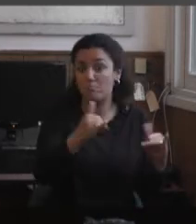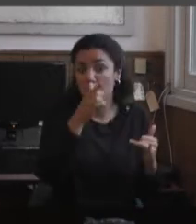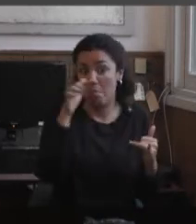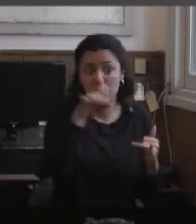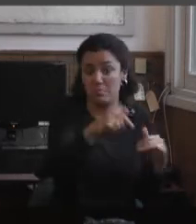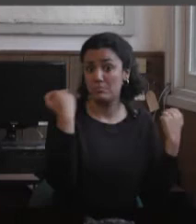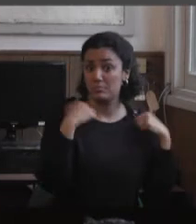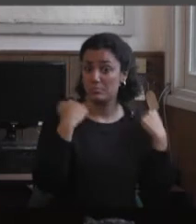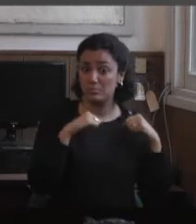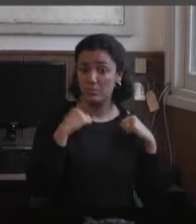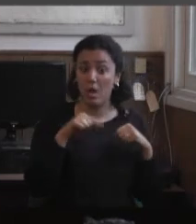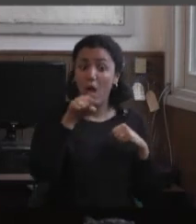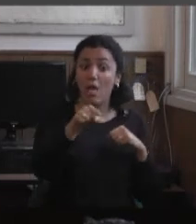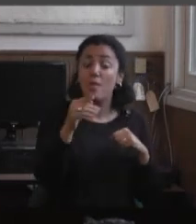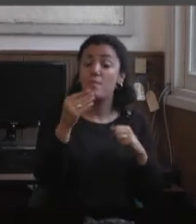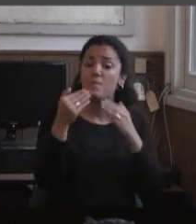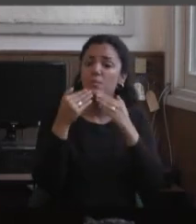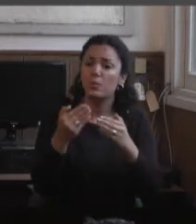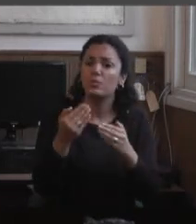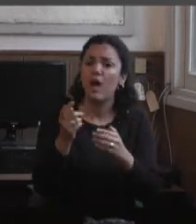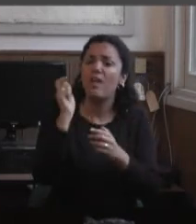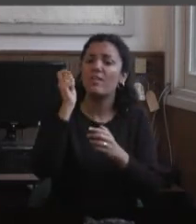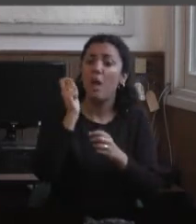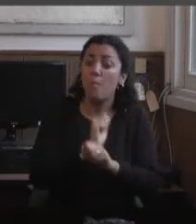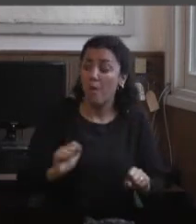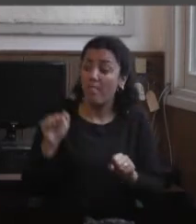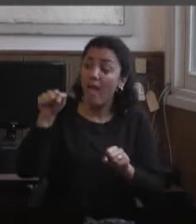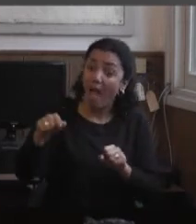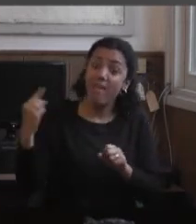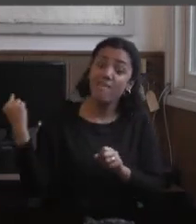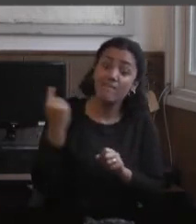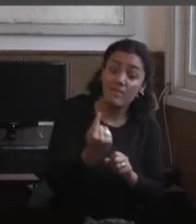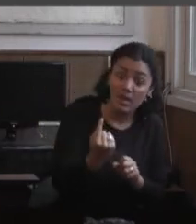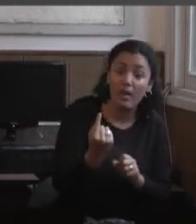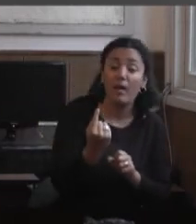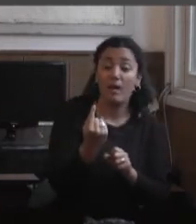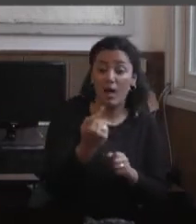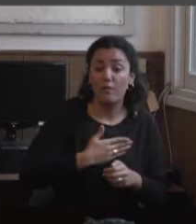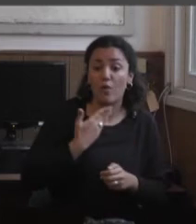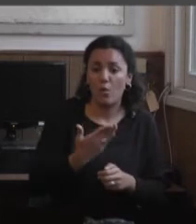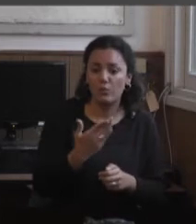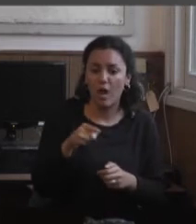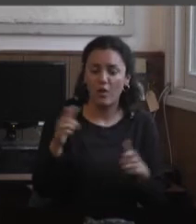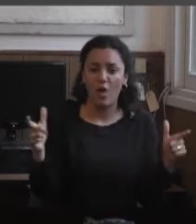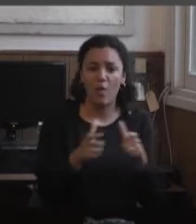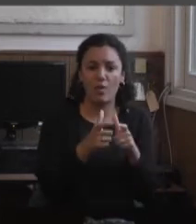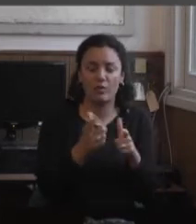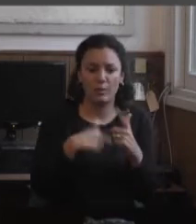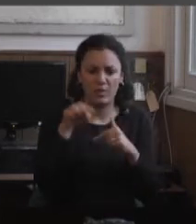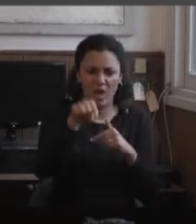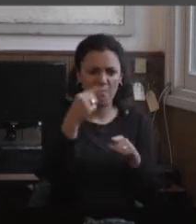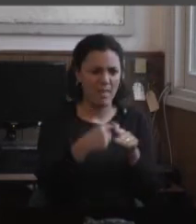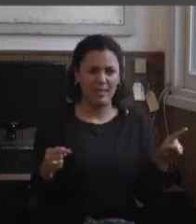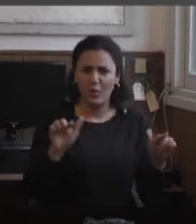preguntar en la materia quién quería venir como voluntario a participar del encuentro que se hacía. Y ahí me entero que no había materia.